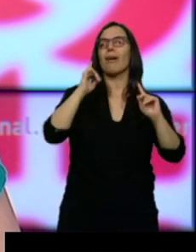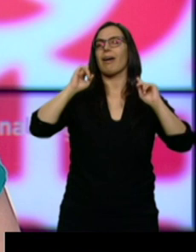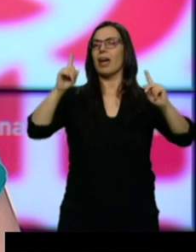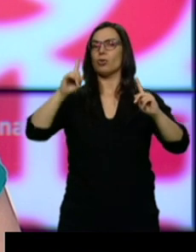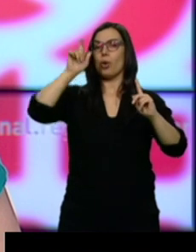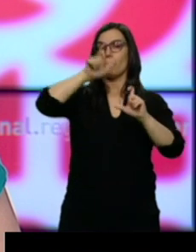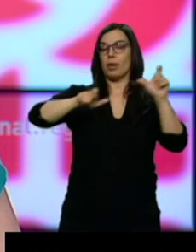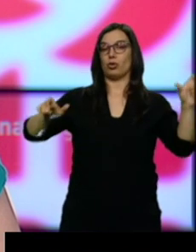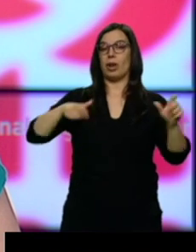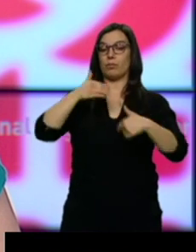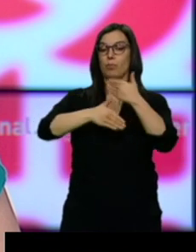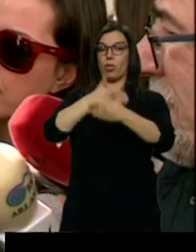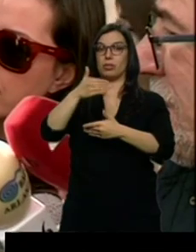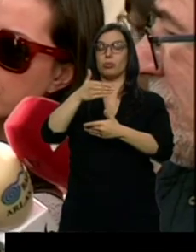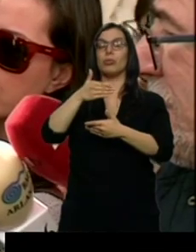procesados.